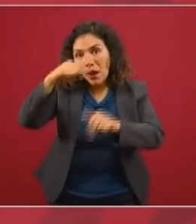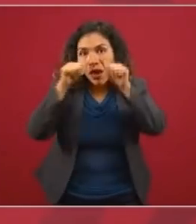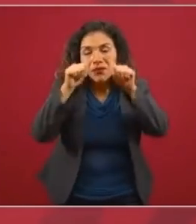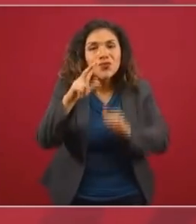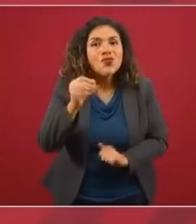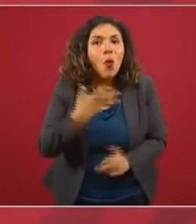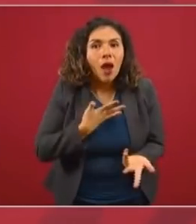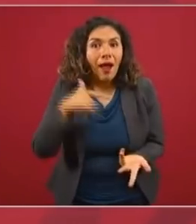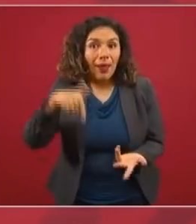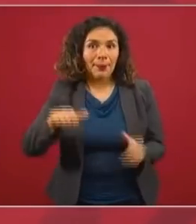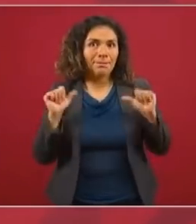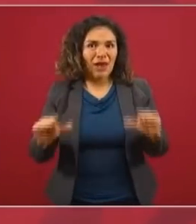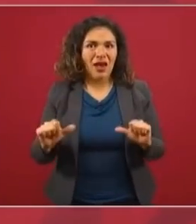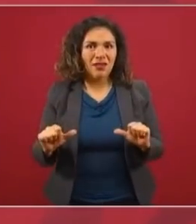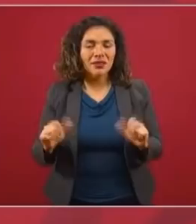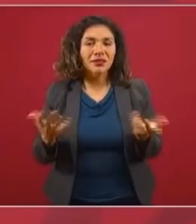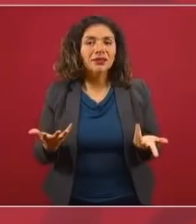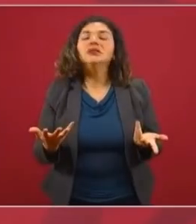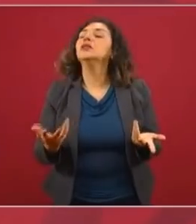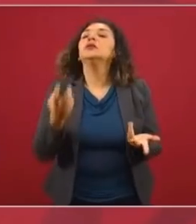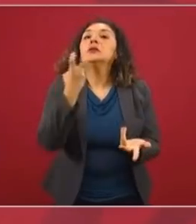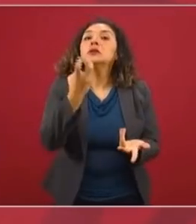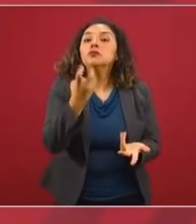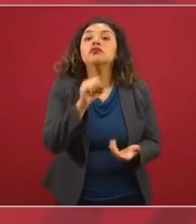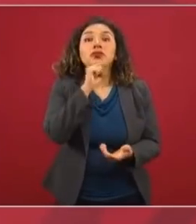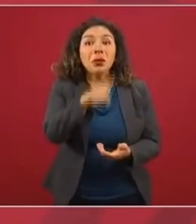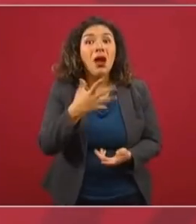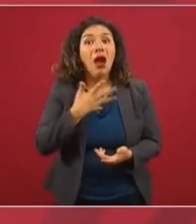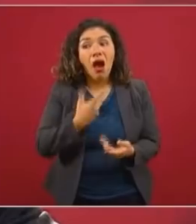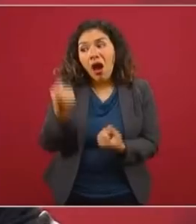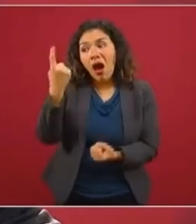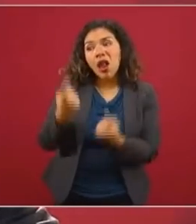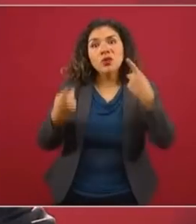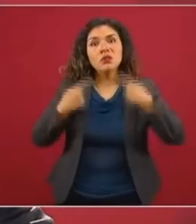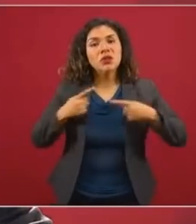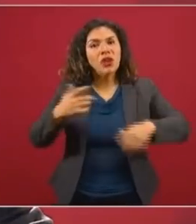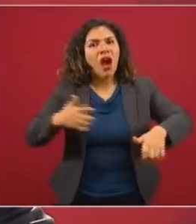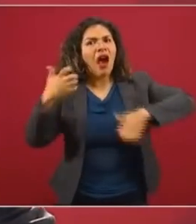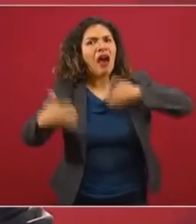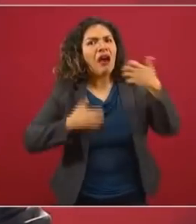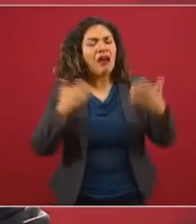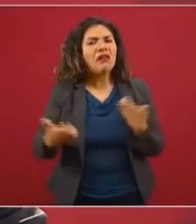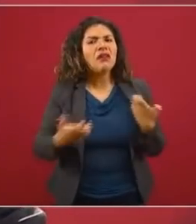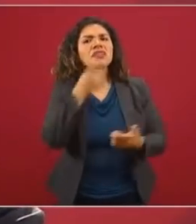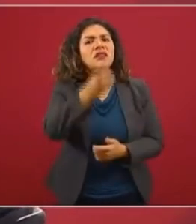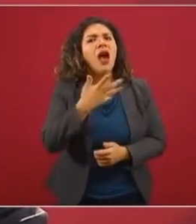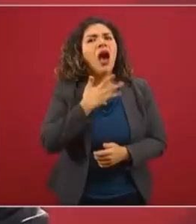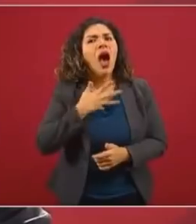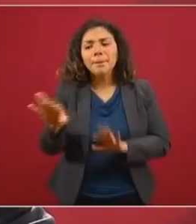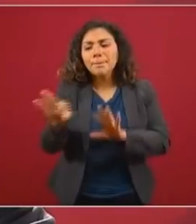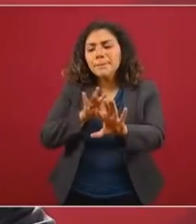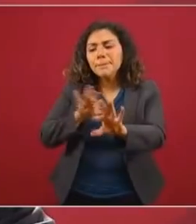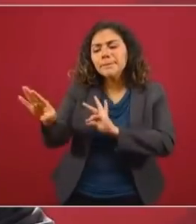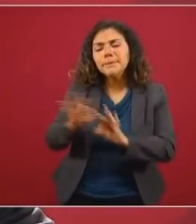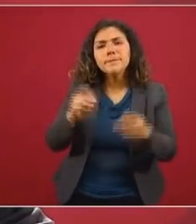Y incluso hay quejas de que se seleccionaba al